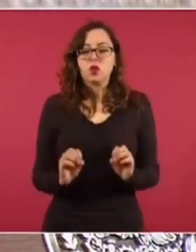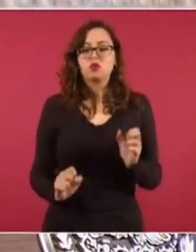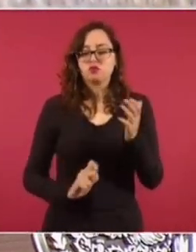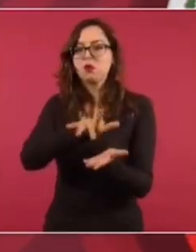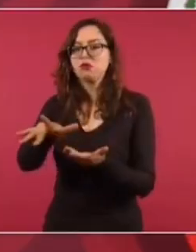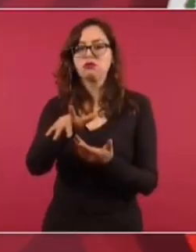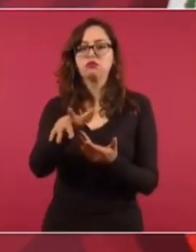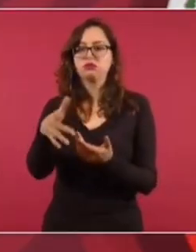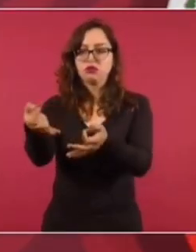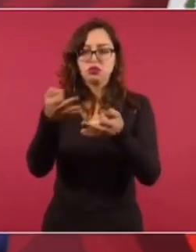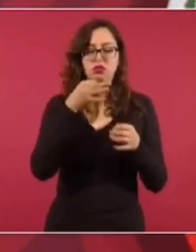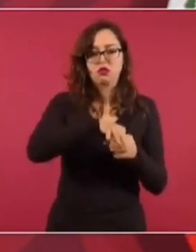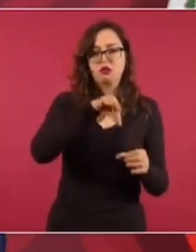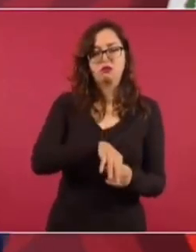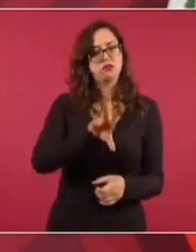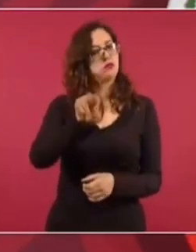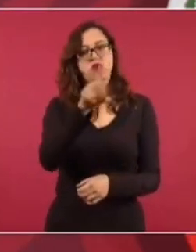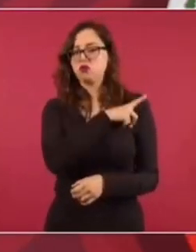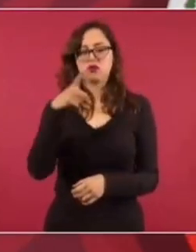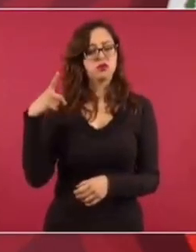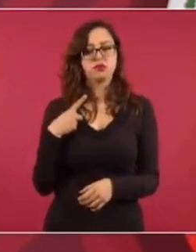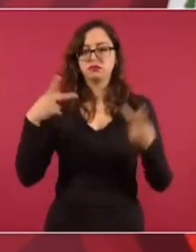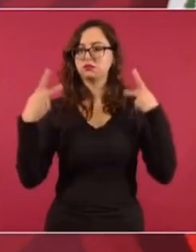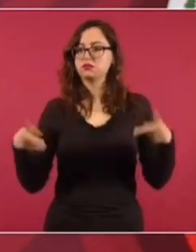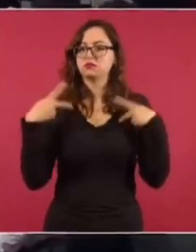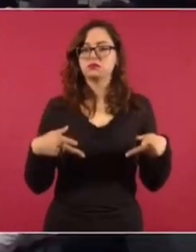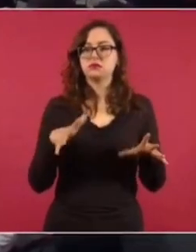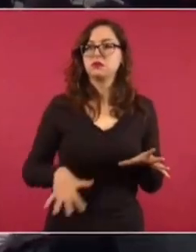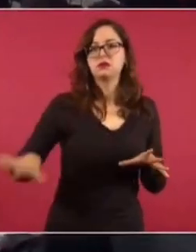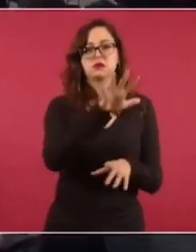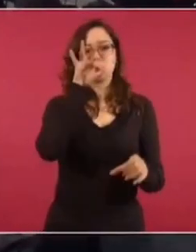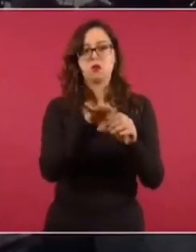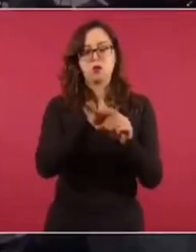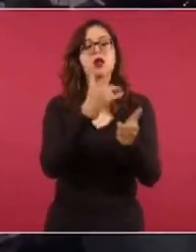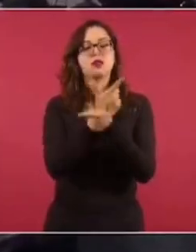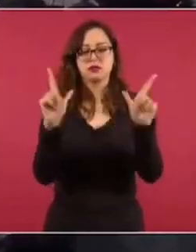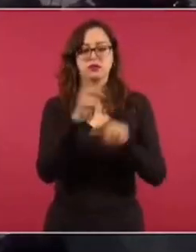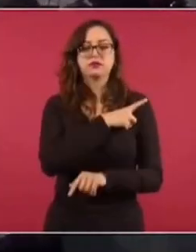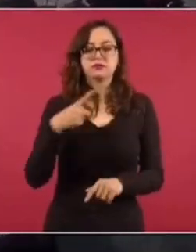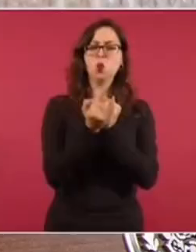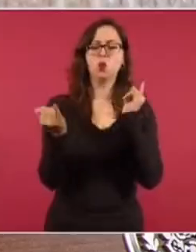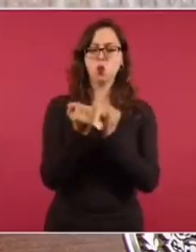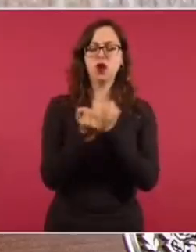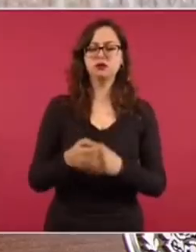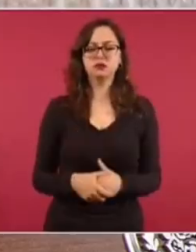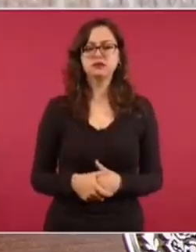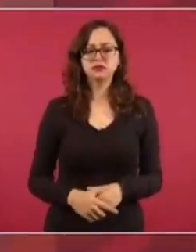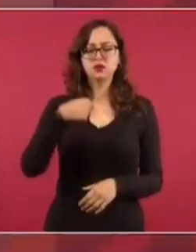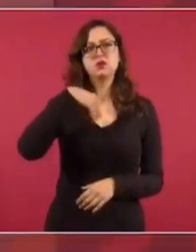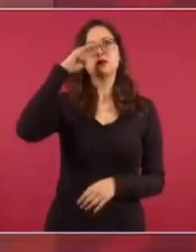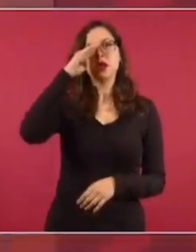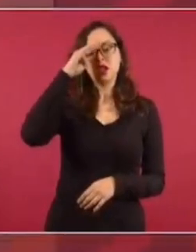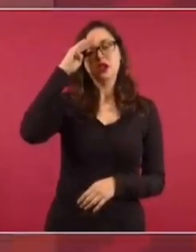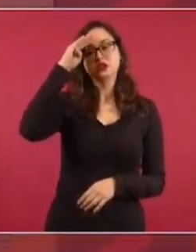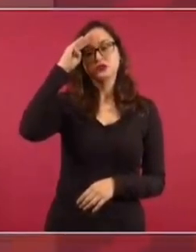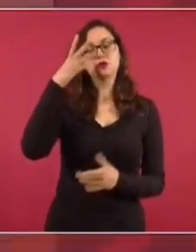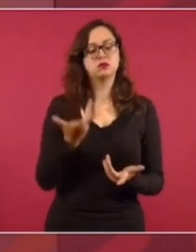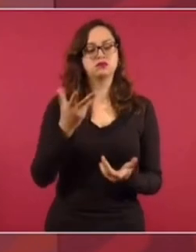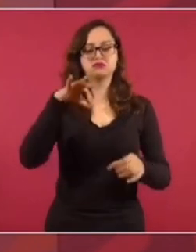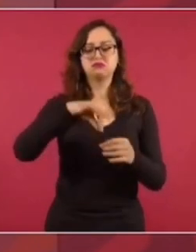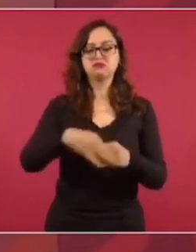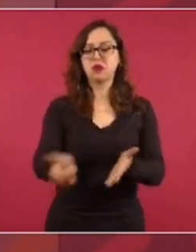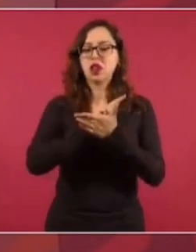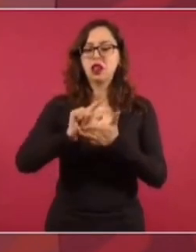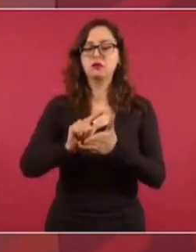sociales. Que se deje a los ciudadanos en libertad. Yo pienso que se va a lograr. Pienso que van a ser elecciones